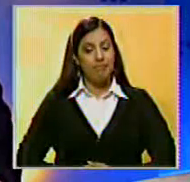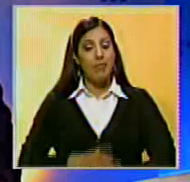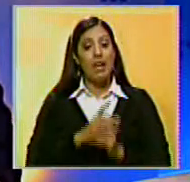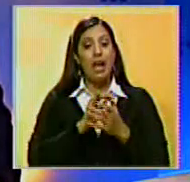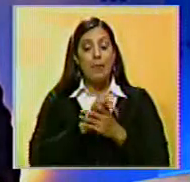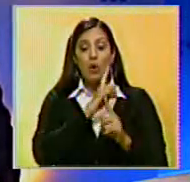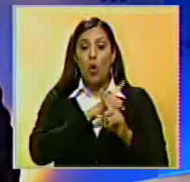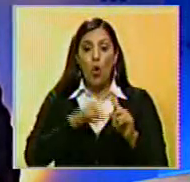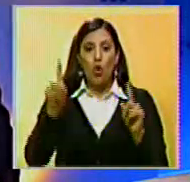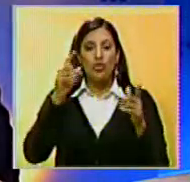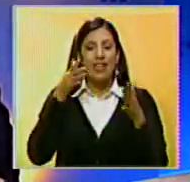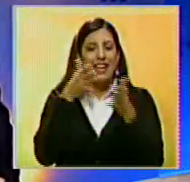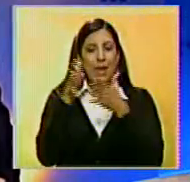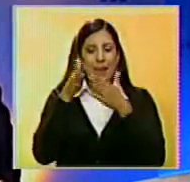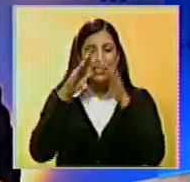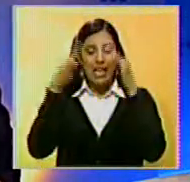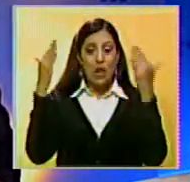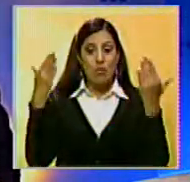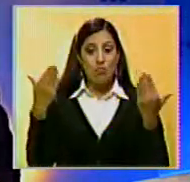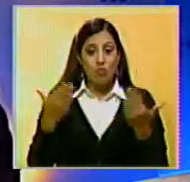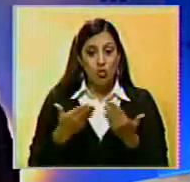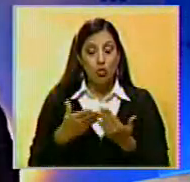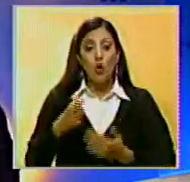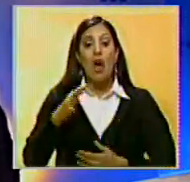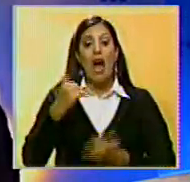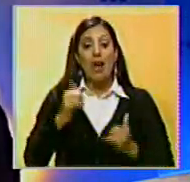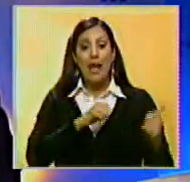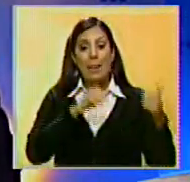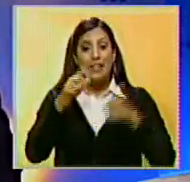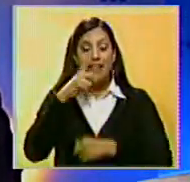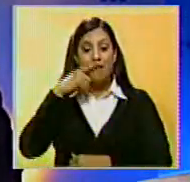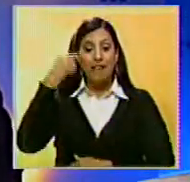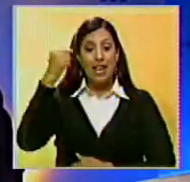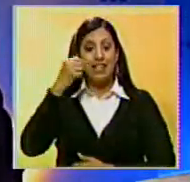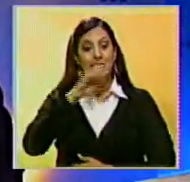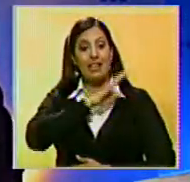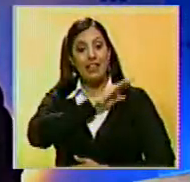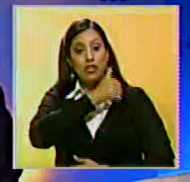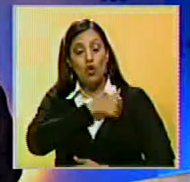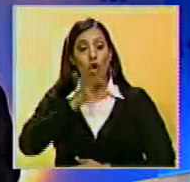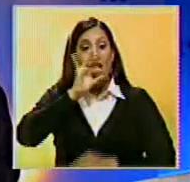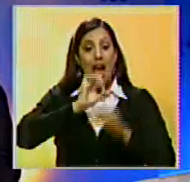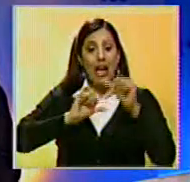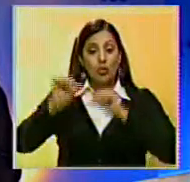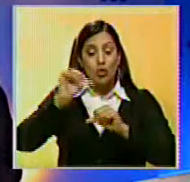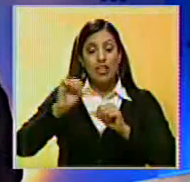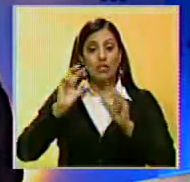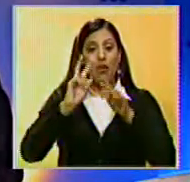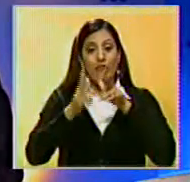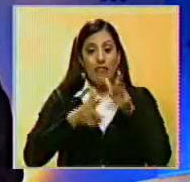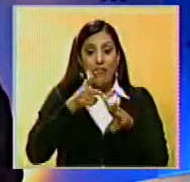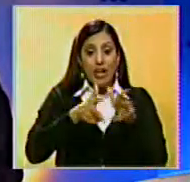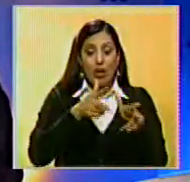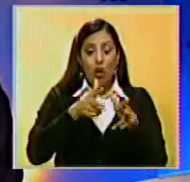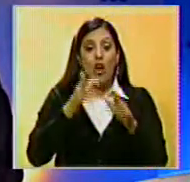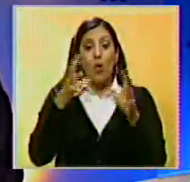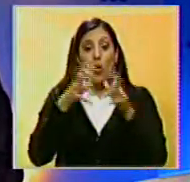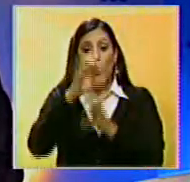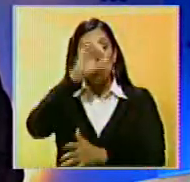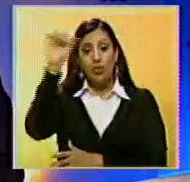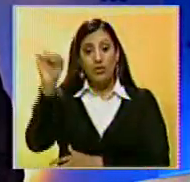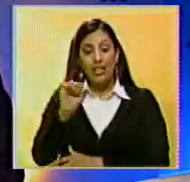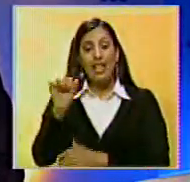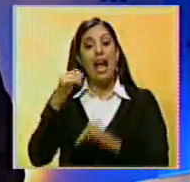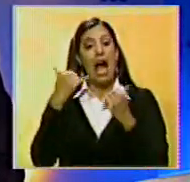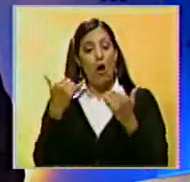Amigos, y vamos a revisar lo que pasa en el mundo. Y comenzamos en Francia. La dirección de la Sociedad Nacional de Ferrocarriles y varios grupos sindicales han alcanzado